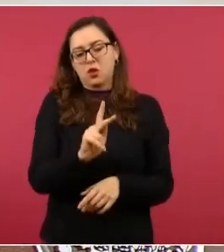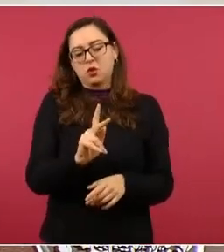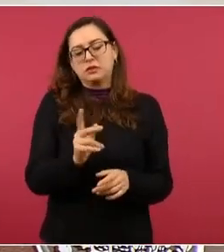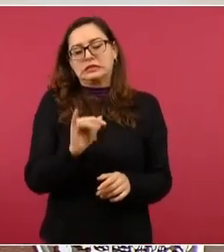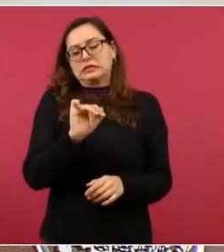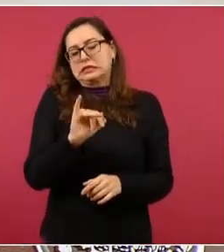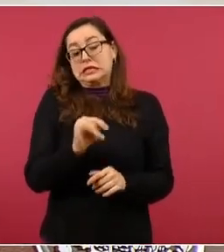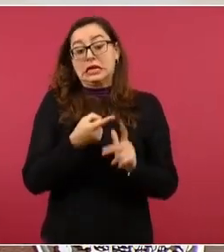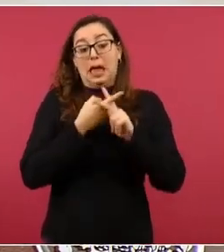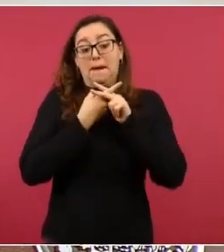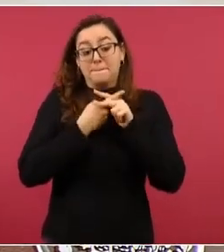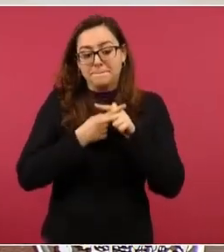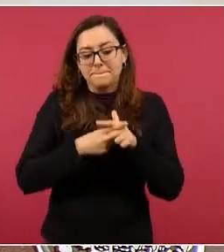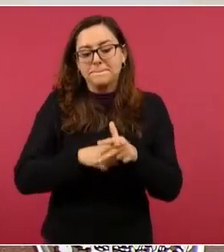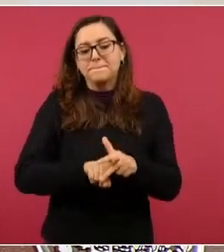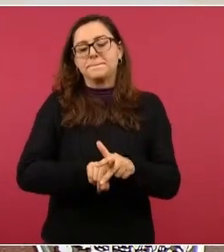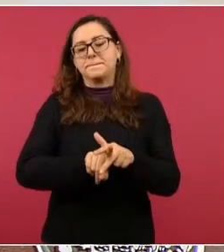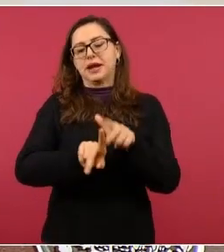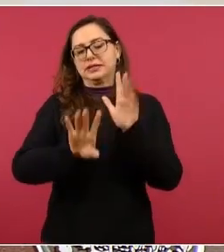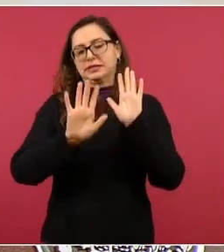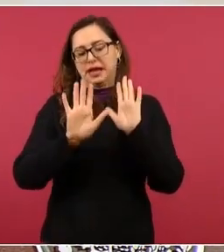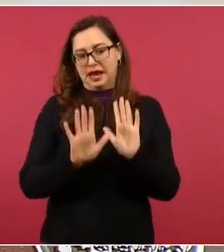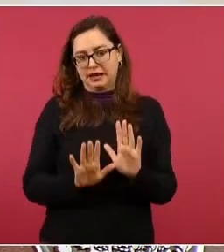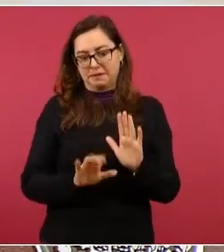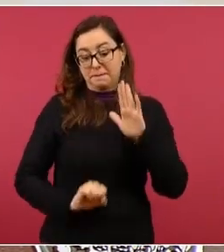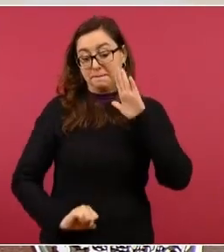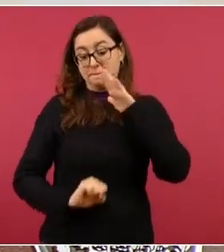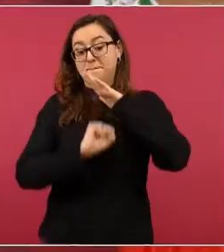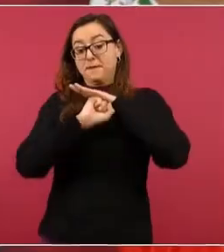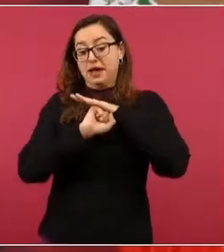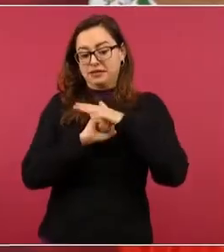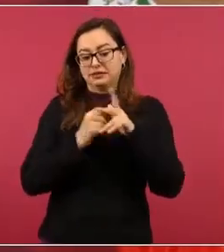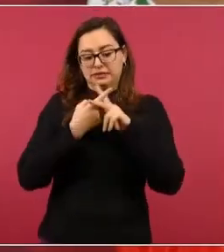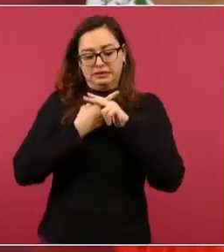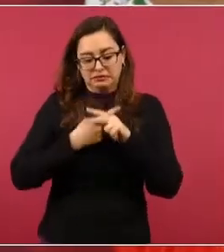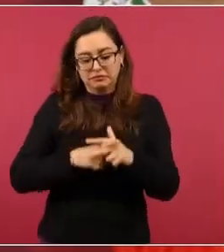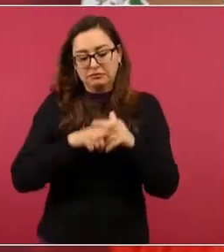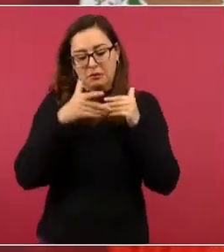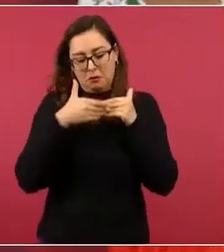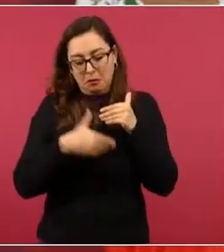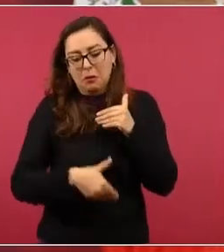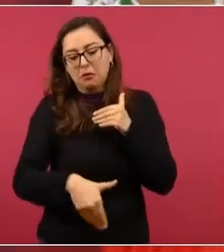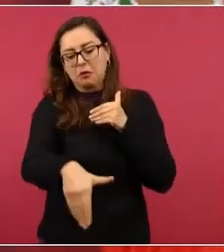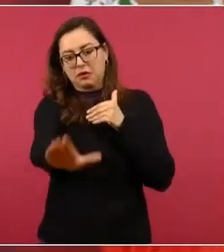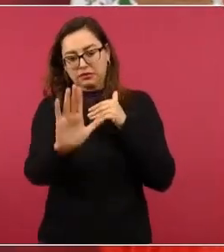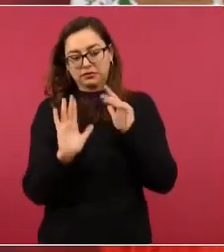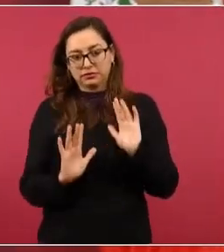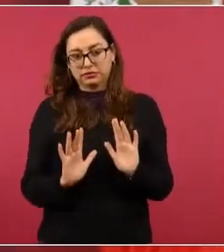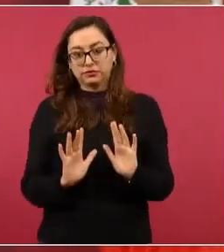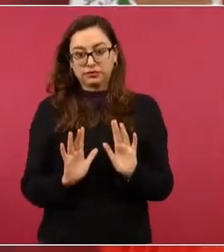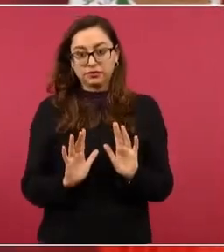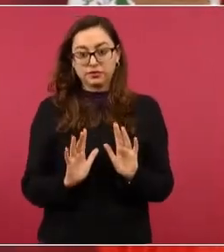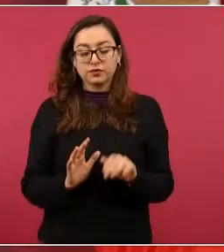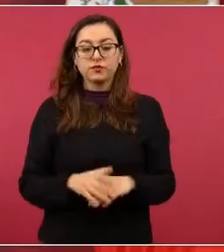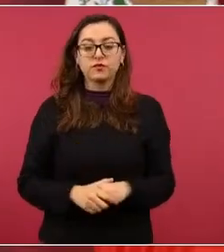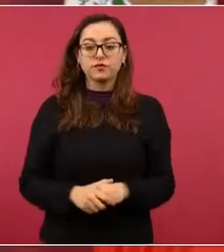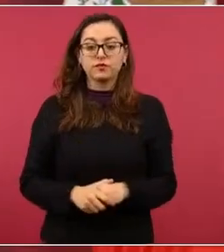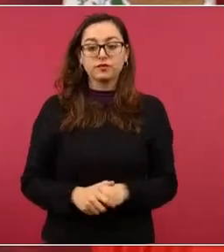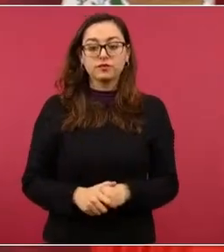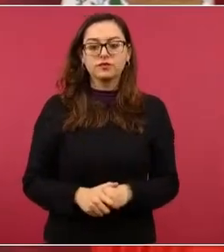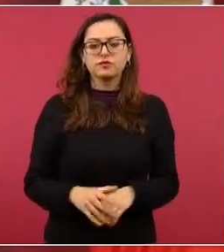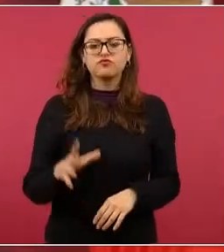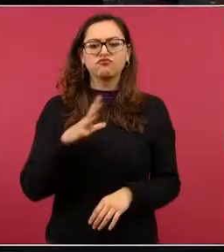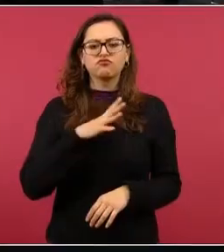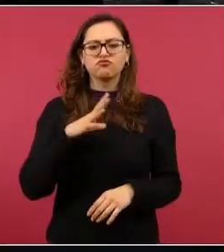Se está definiendo un proyecto integral que tiene que